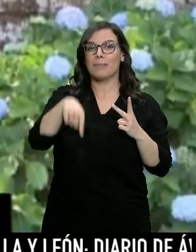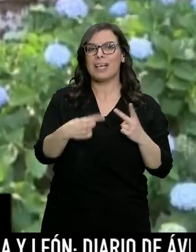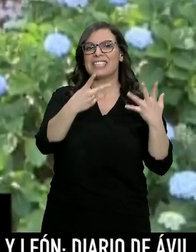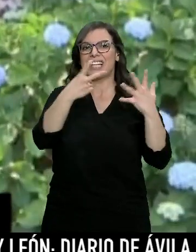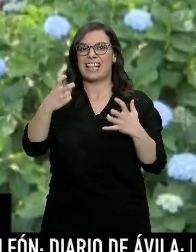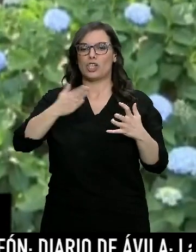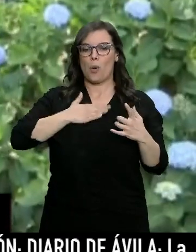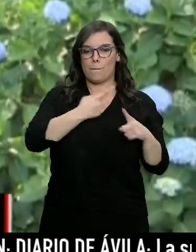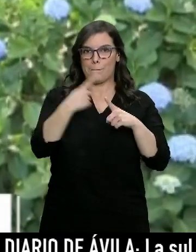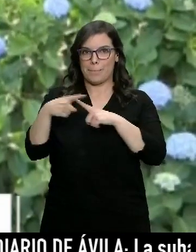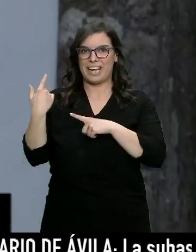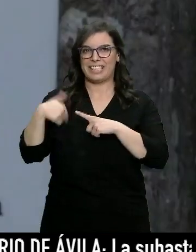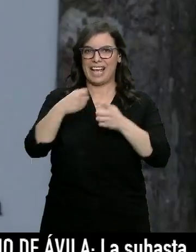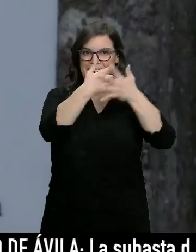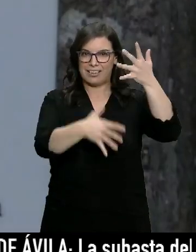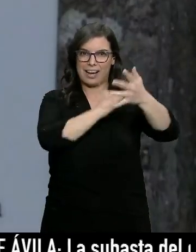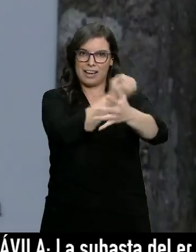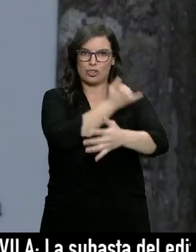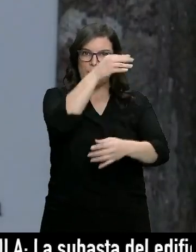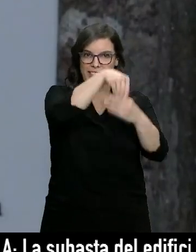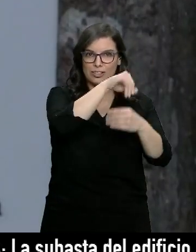bienes inventariados en su interior.